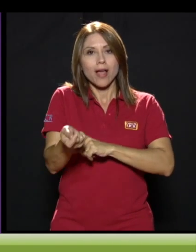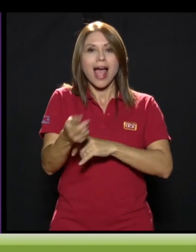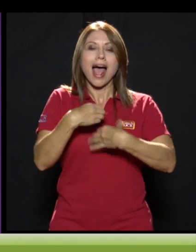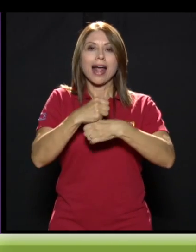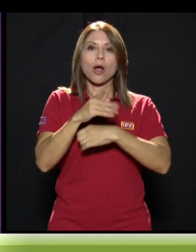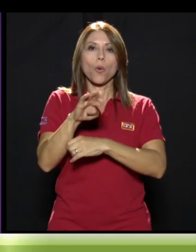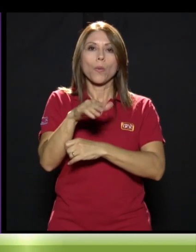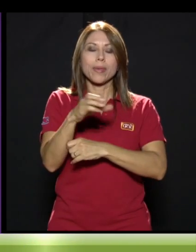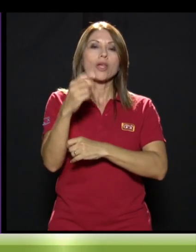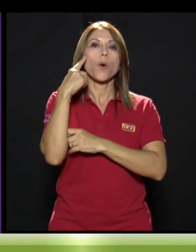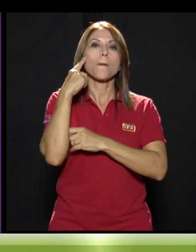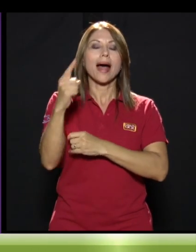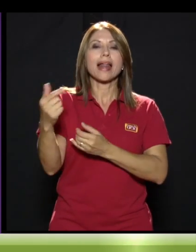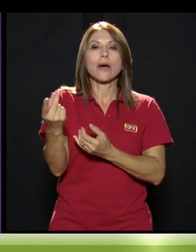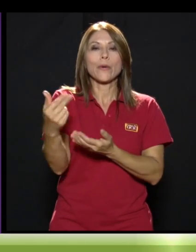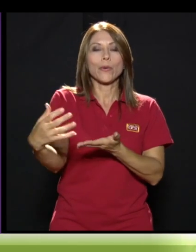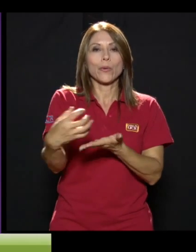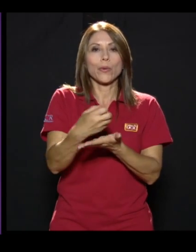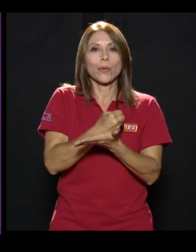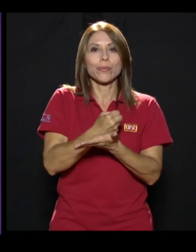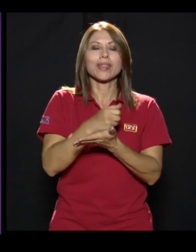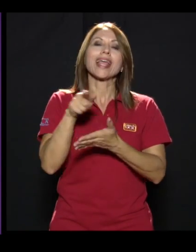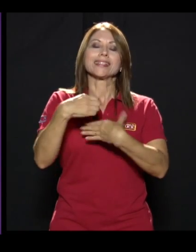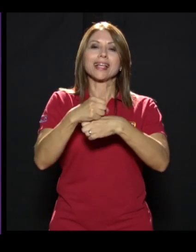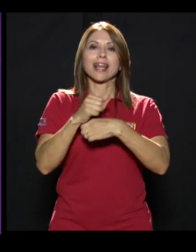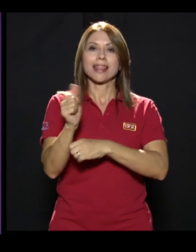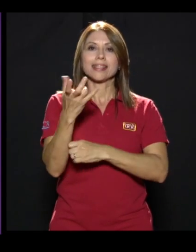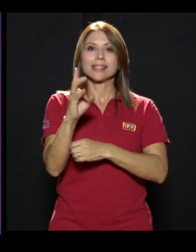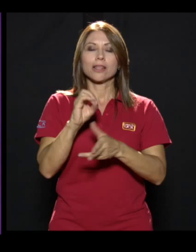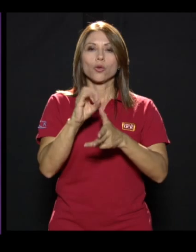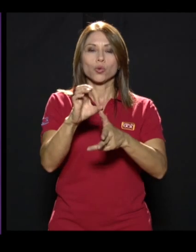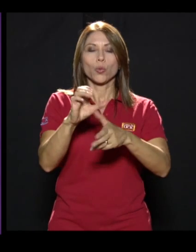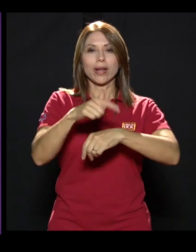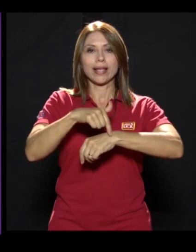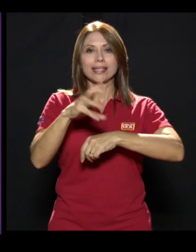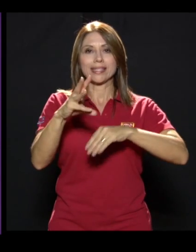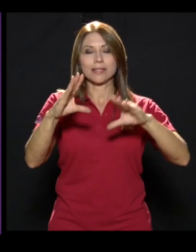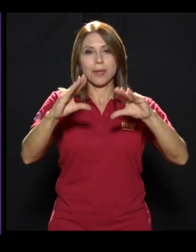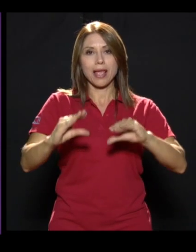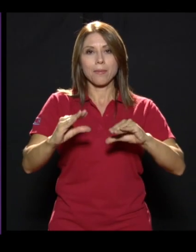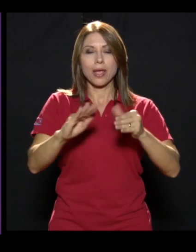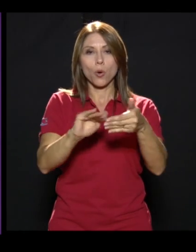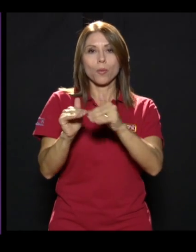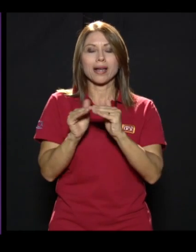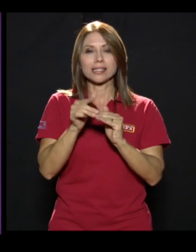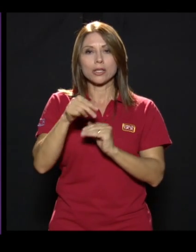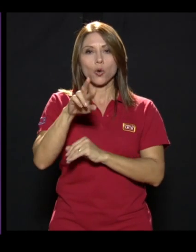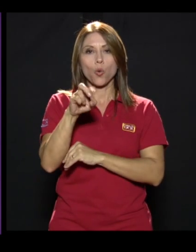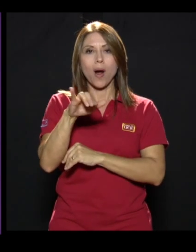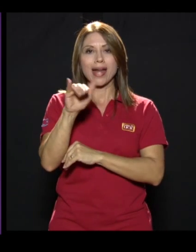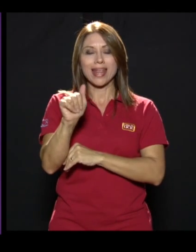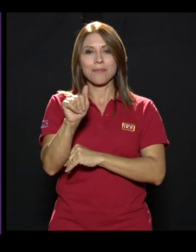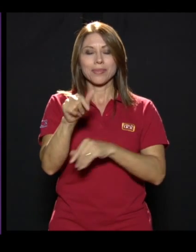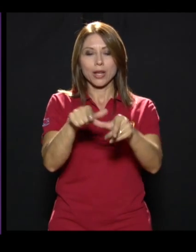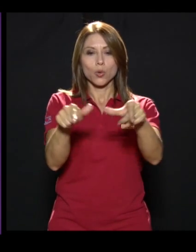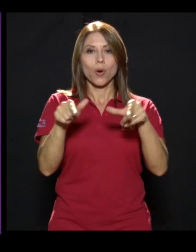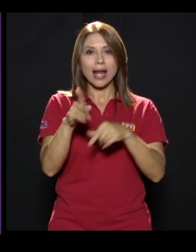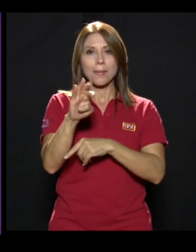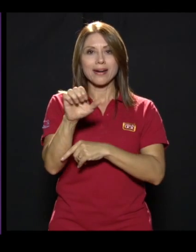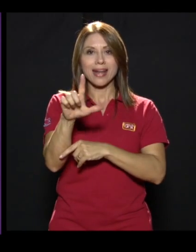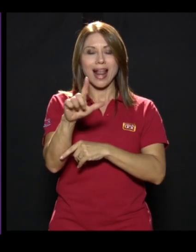recaudar fondos. Este se llevará a cabo el 17 de octubre a las 6 pm en la urbanización de La Guaria en Barrial de Heredia.